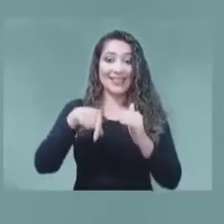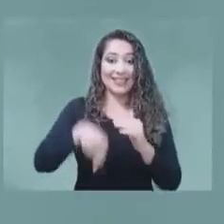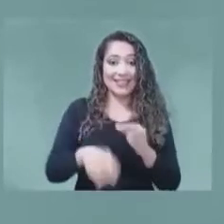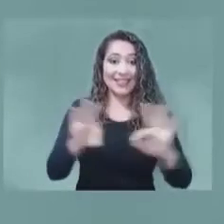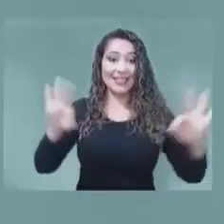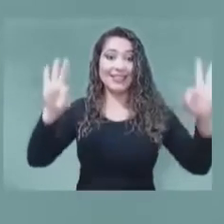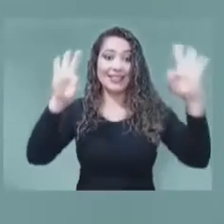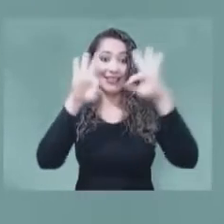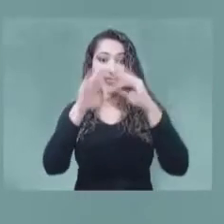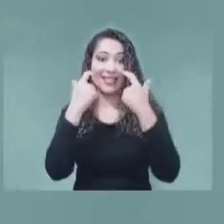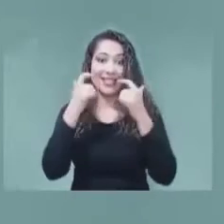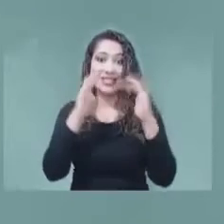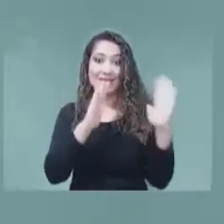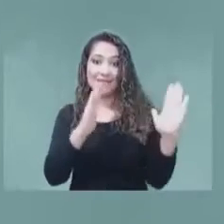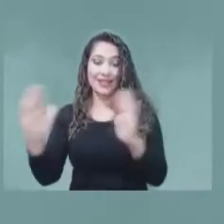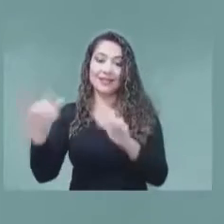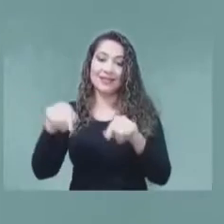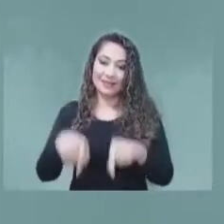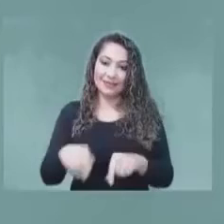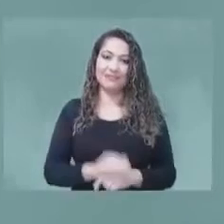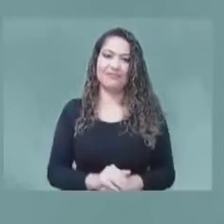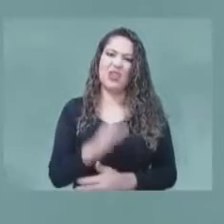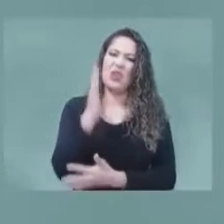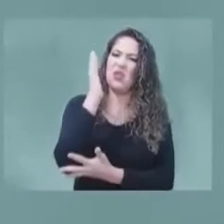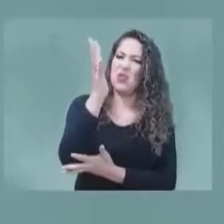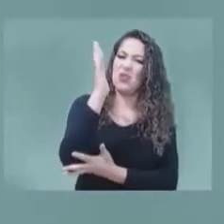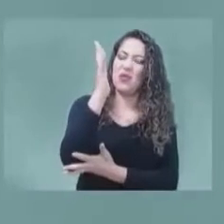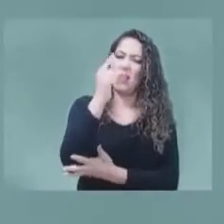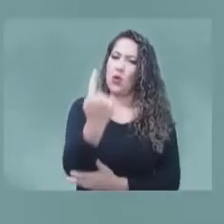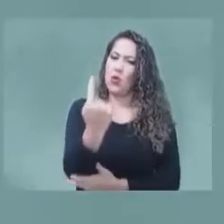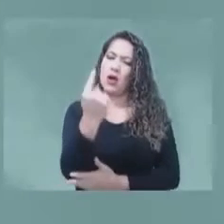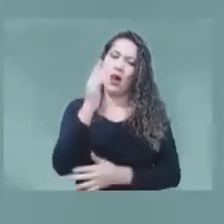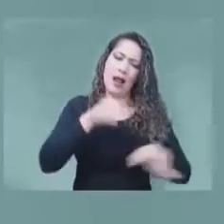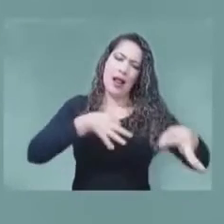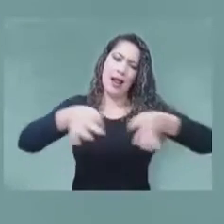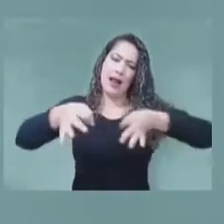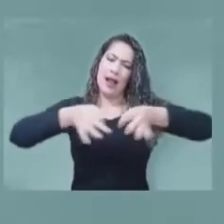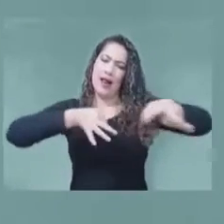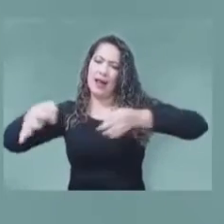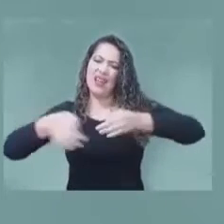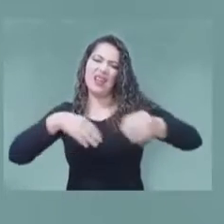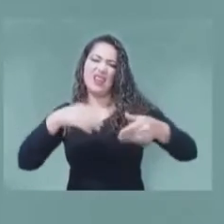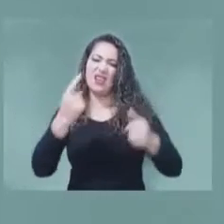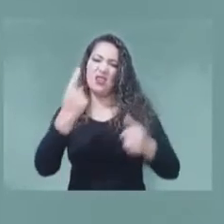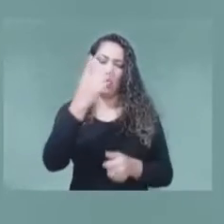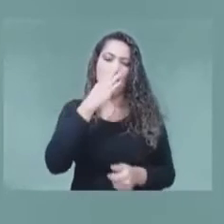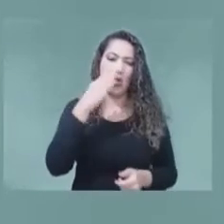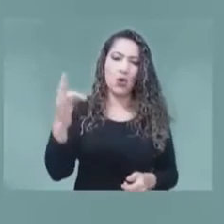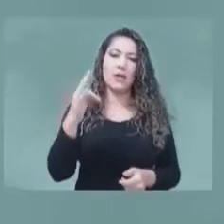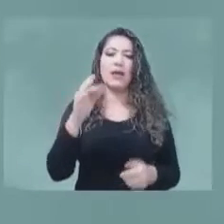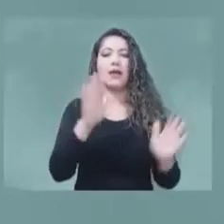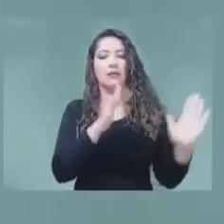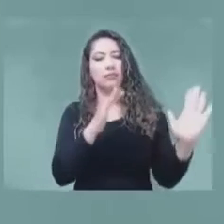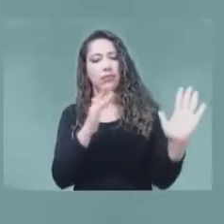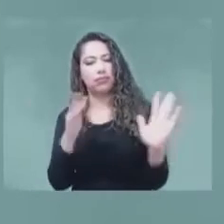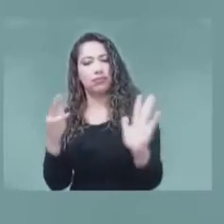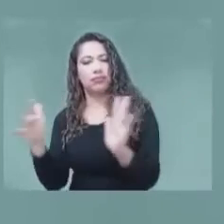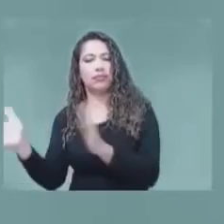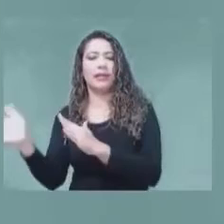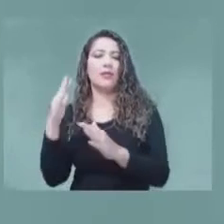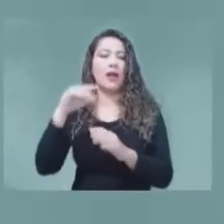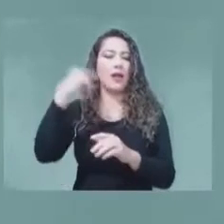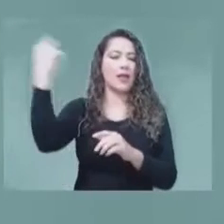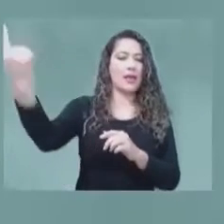Iniciaremos con una conferencia magistral de la Unión Internacional de Telecomunicaciones, desde donde veremos lo que podemos hacer por el espectro en